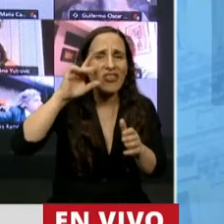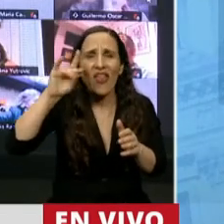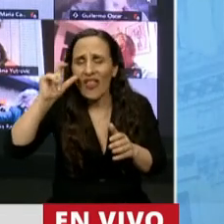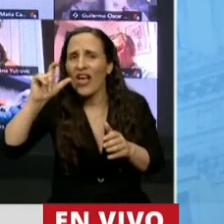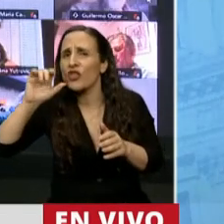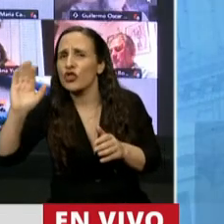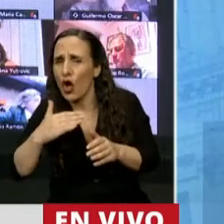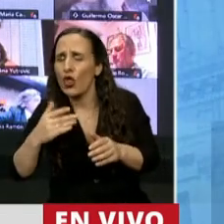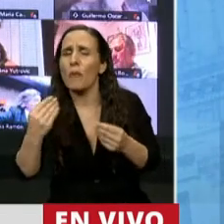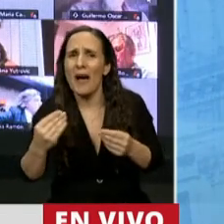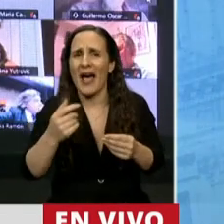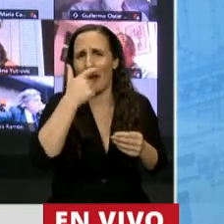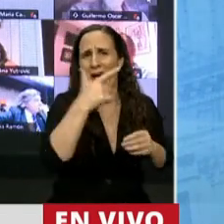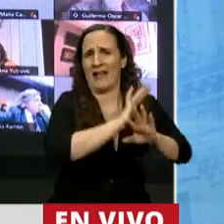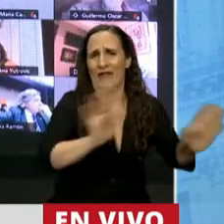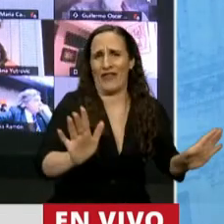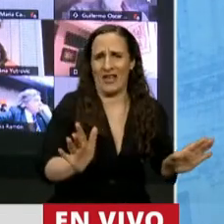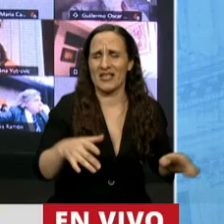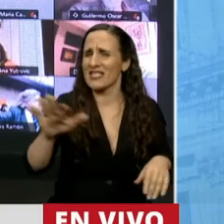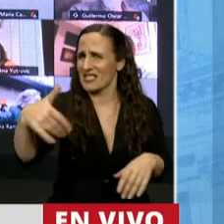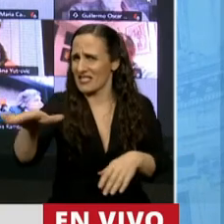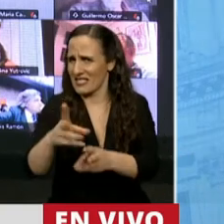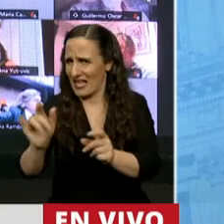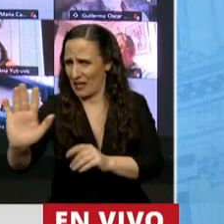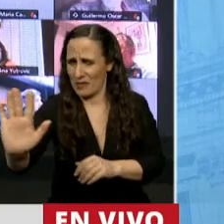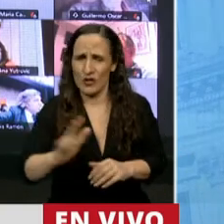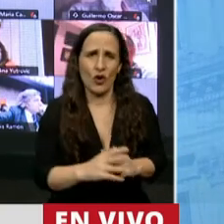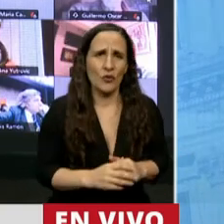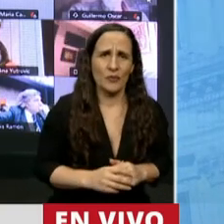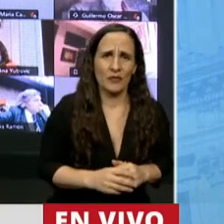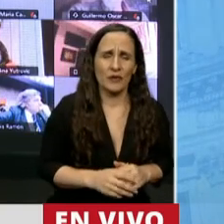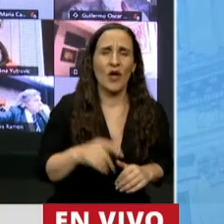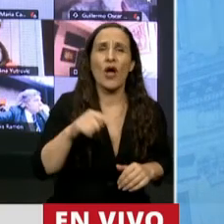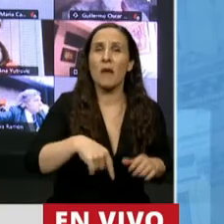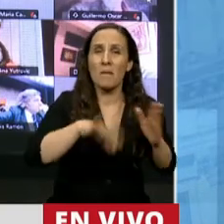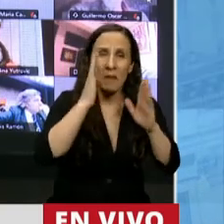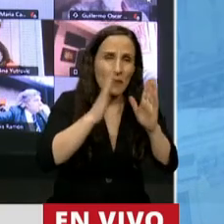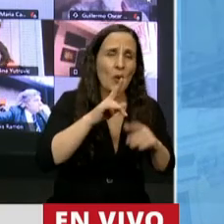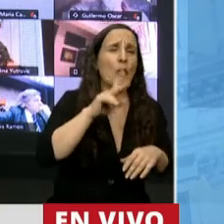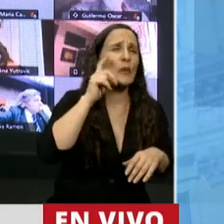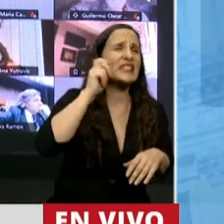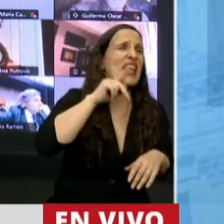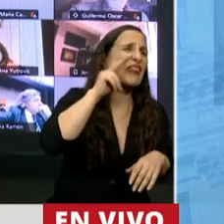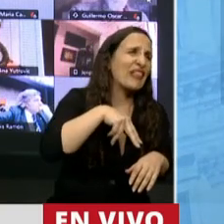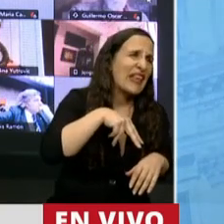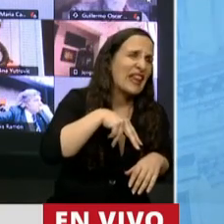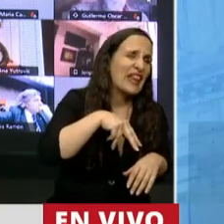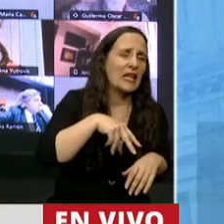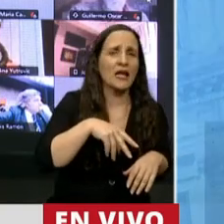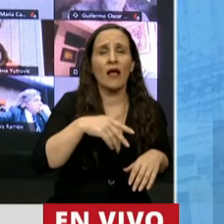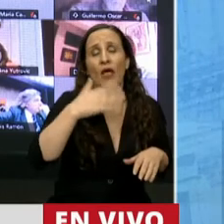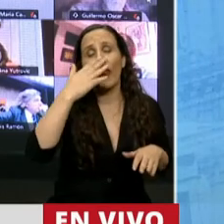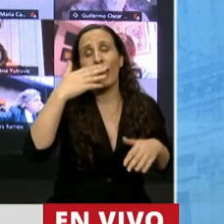todo este año fue... Diputado del Caño. Ya termino, presidente. Todo este año fue Vicentín, Vicentín. Amagaron con Vicentín.